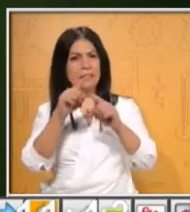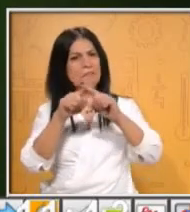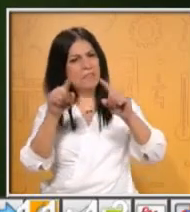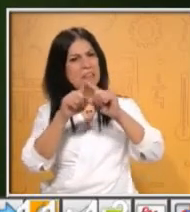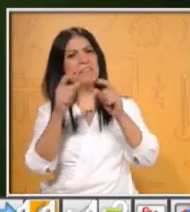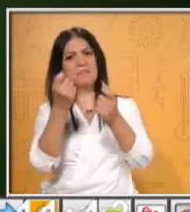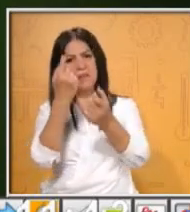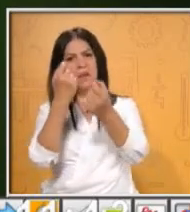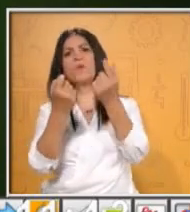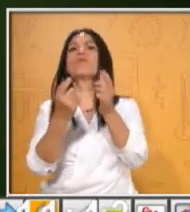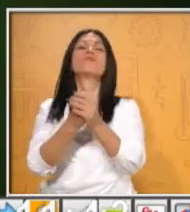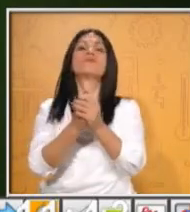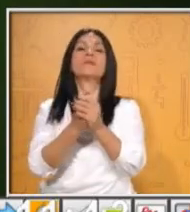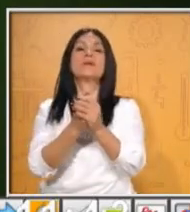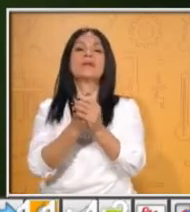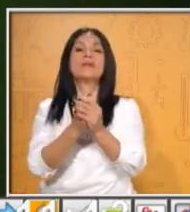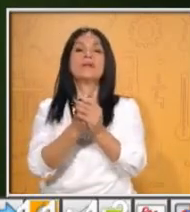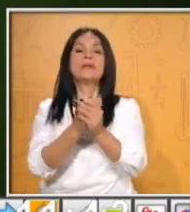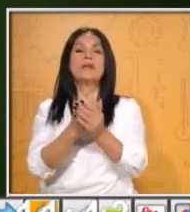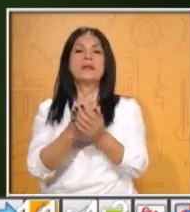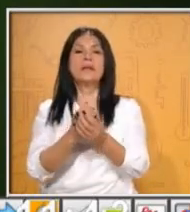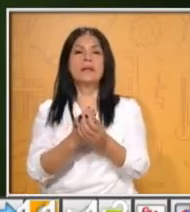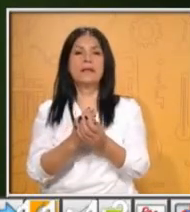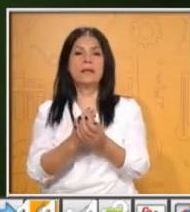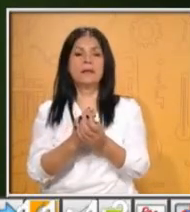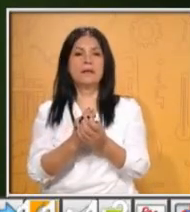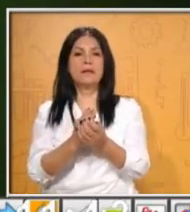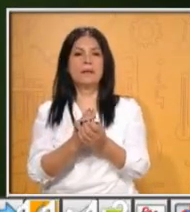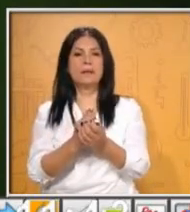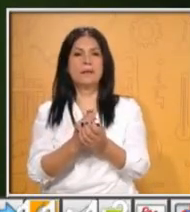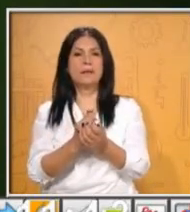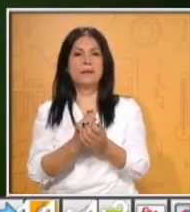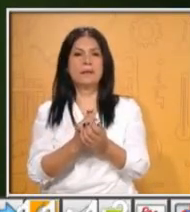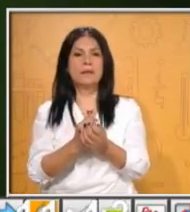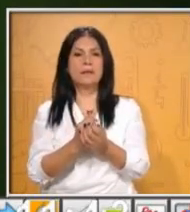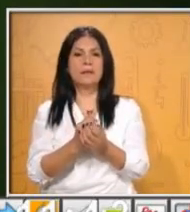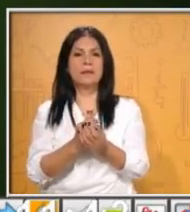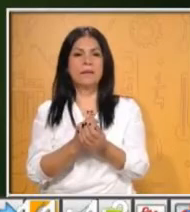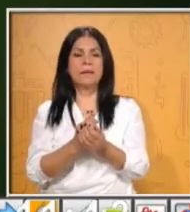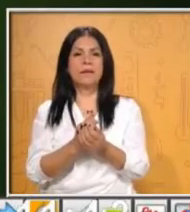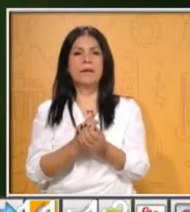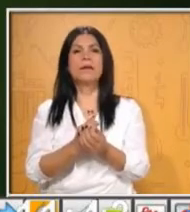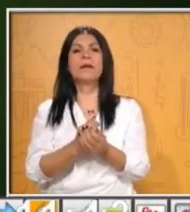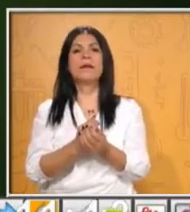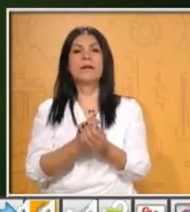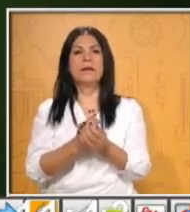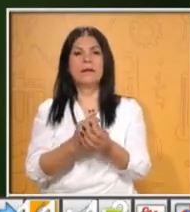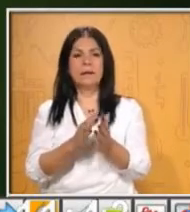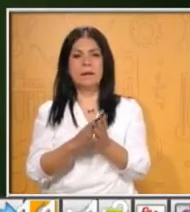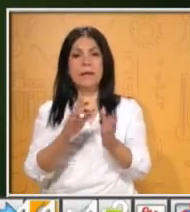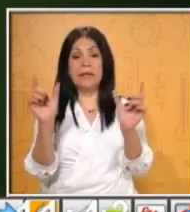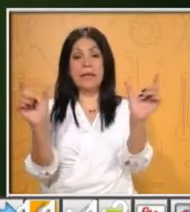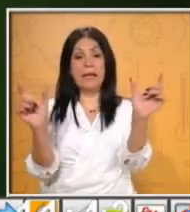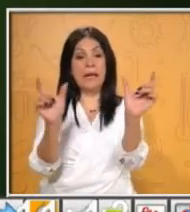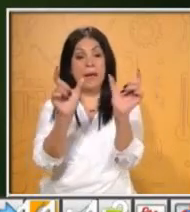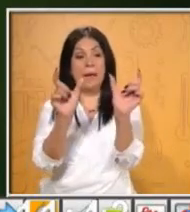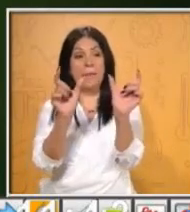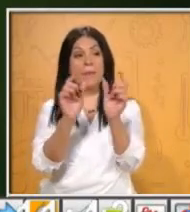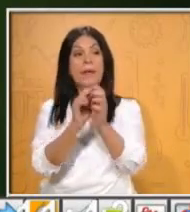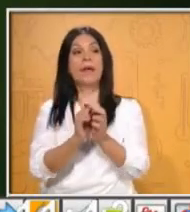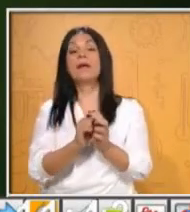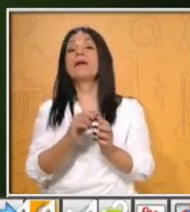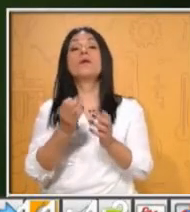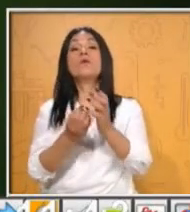Ok. ¿Y el morfema, maestra? El morfema es la parte de la palabra que sí cambia y entonces me forma